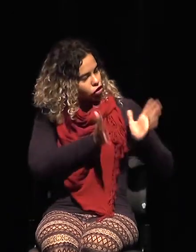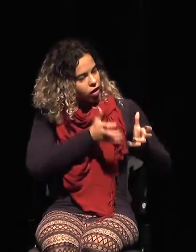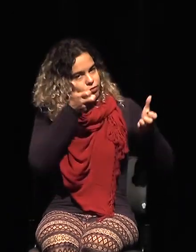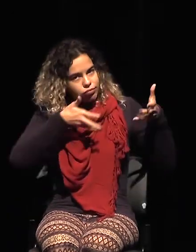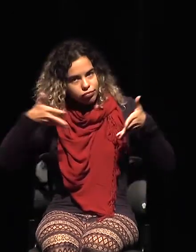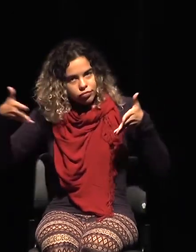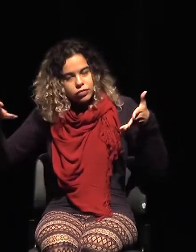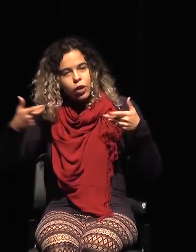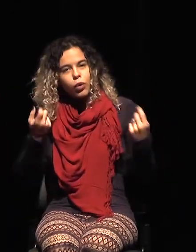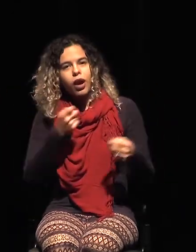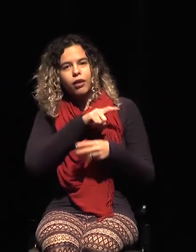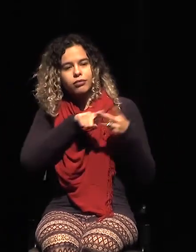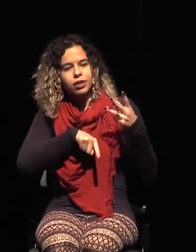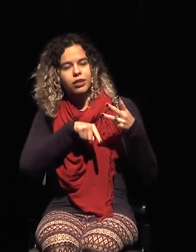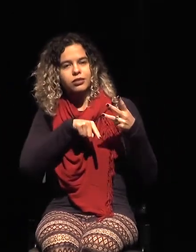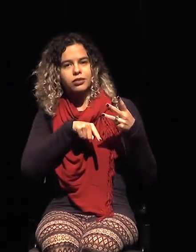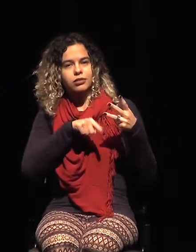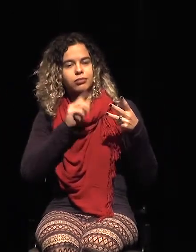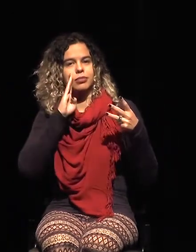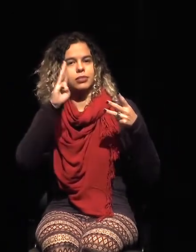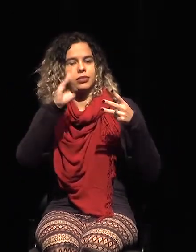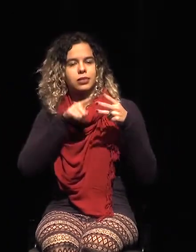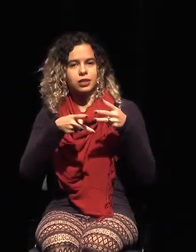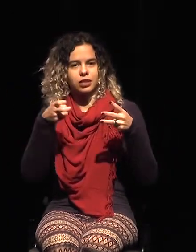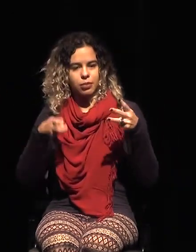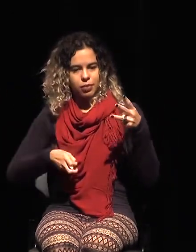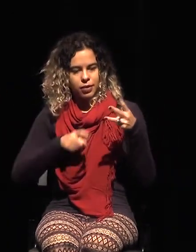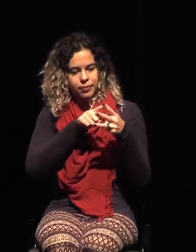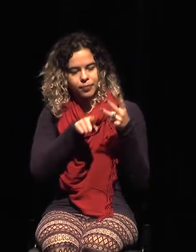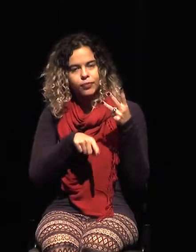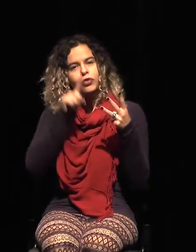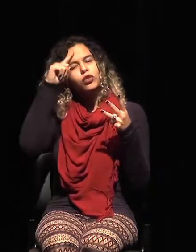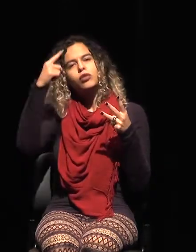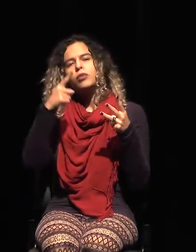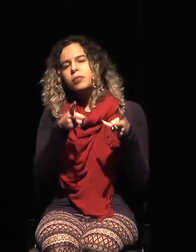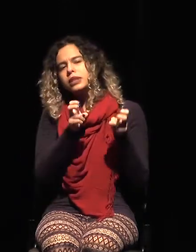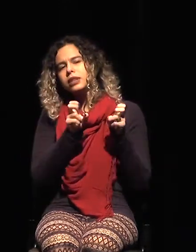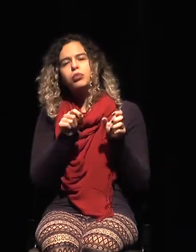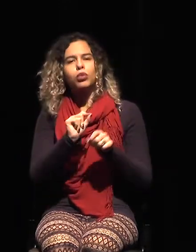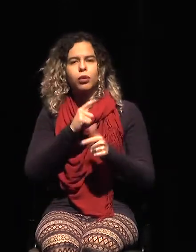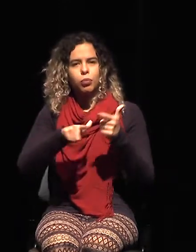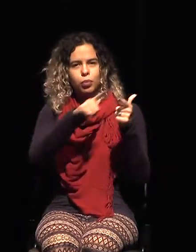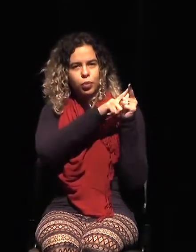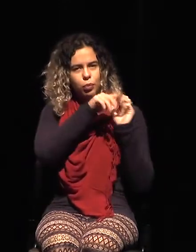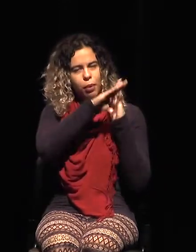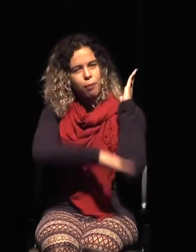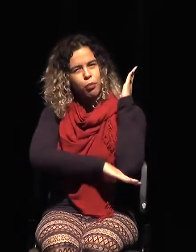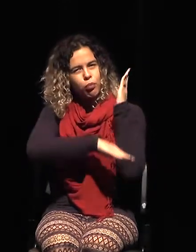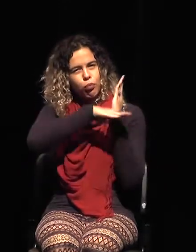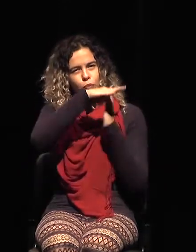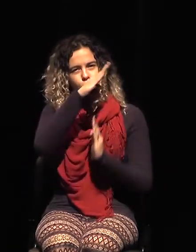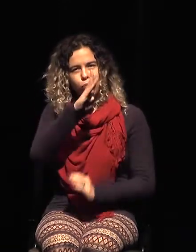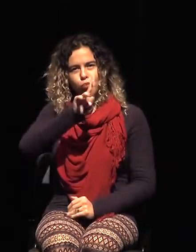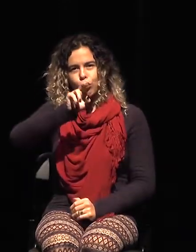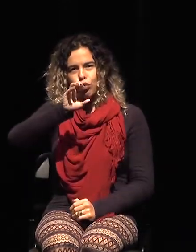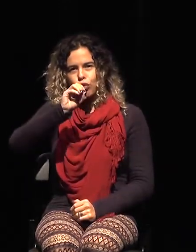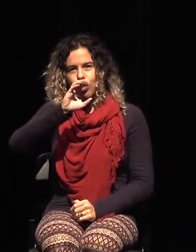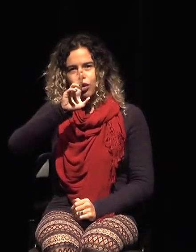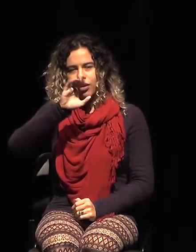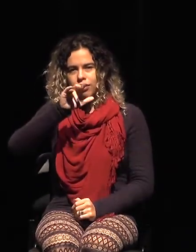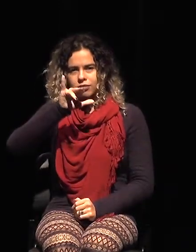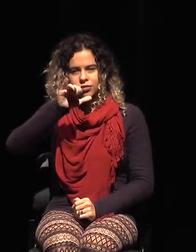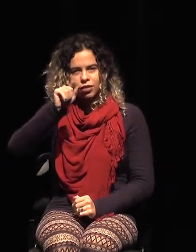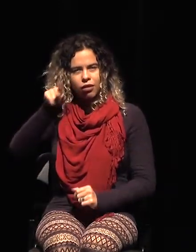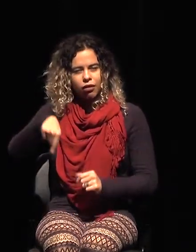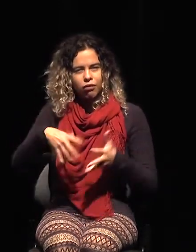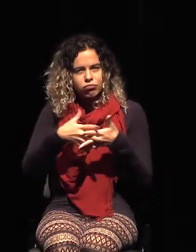hay duda de que hay un problema burocrático que cualifica una tensión muy grande. Y ese problema burocrático tiene